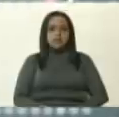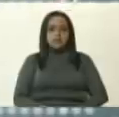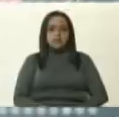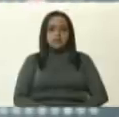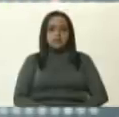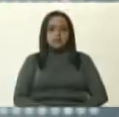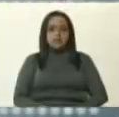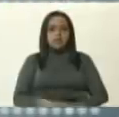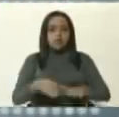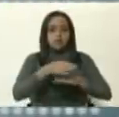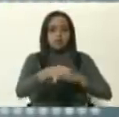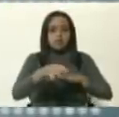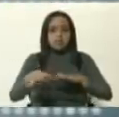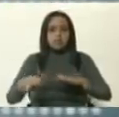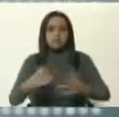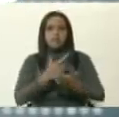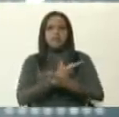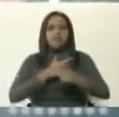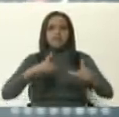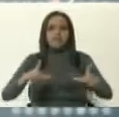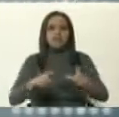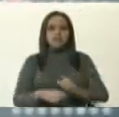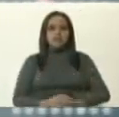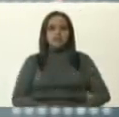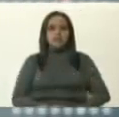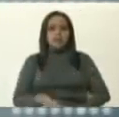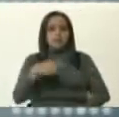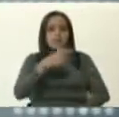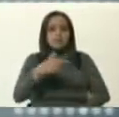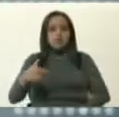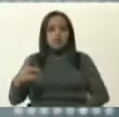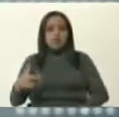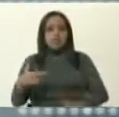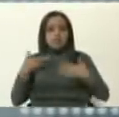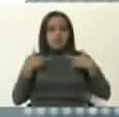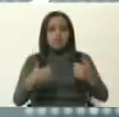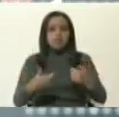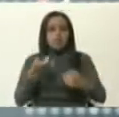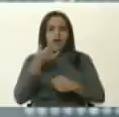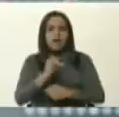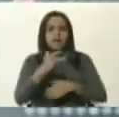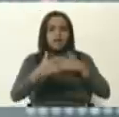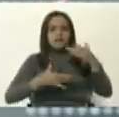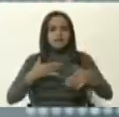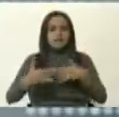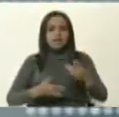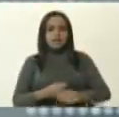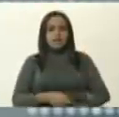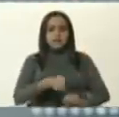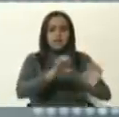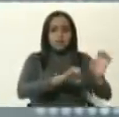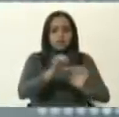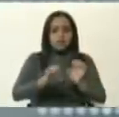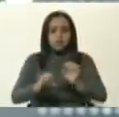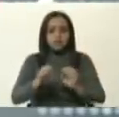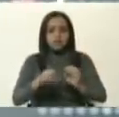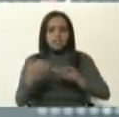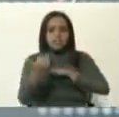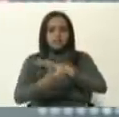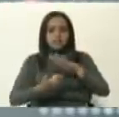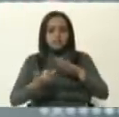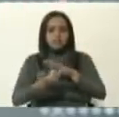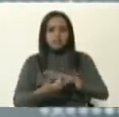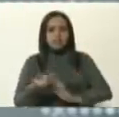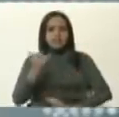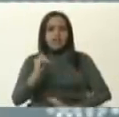Libertad, Capacho, personal de salud, que han estado en la jornada de desistaje institucional y